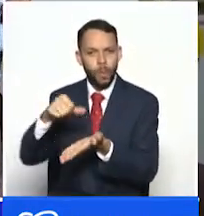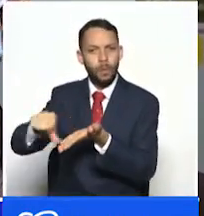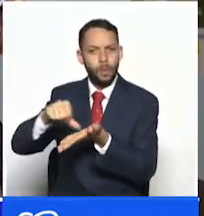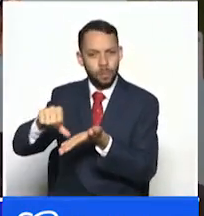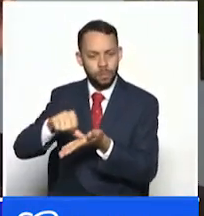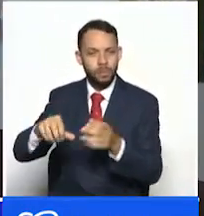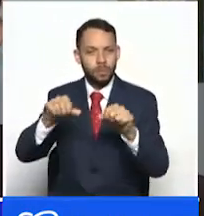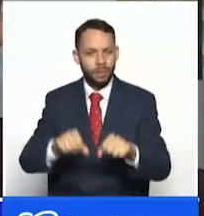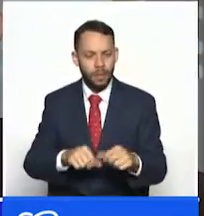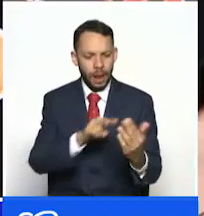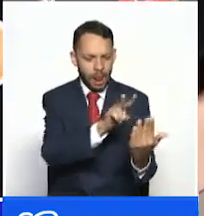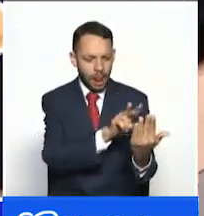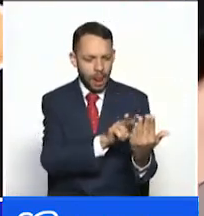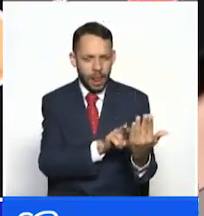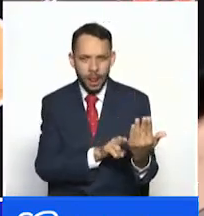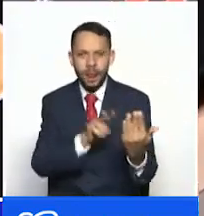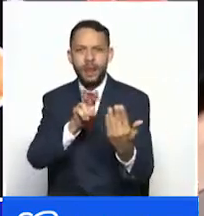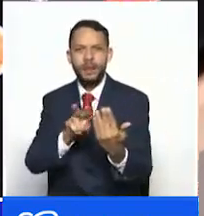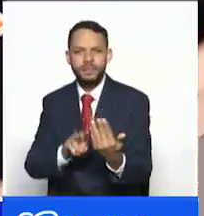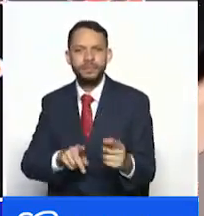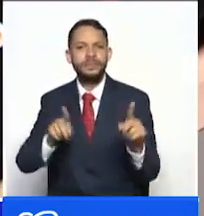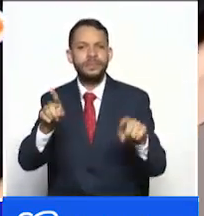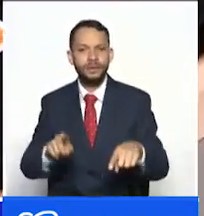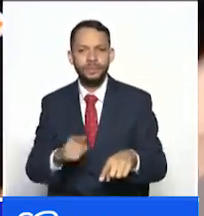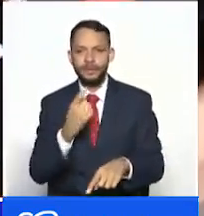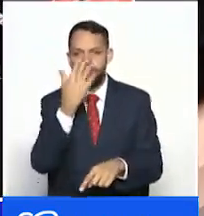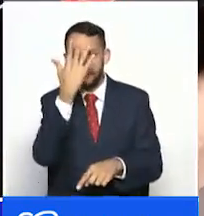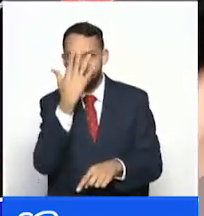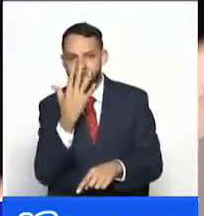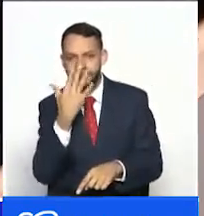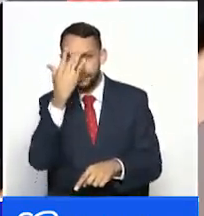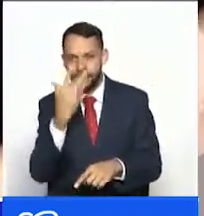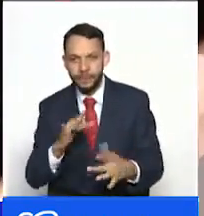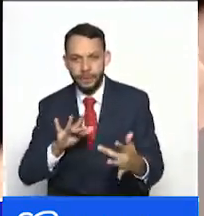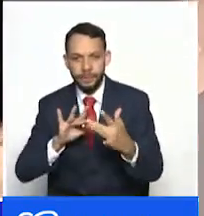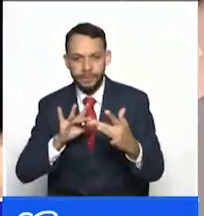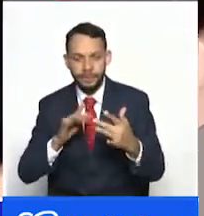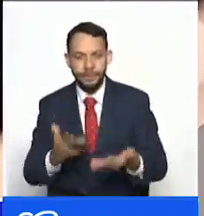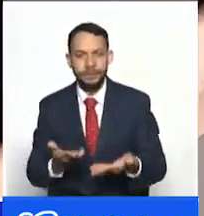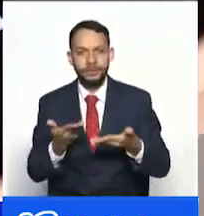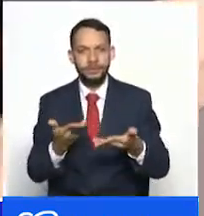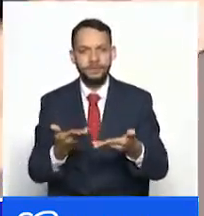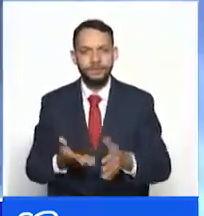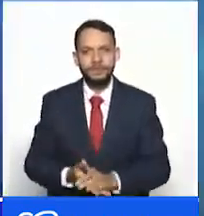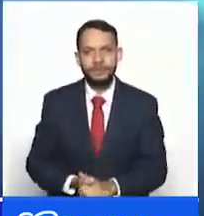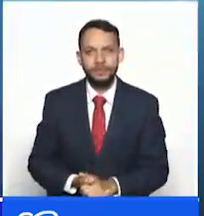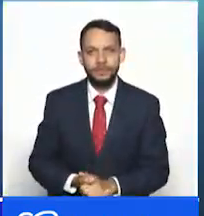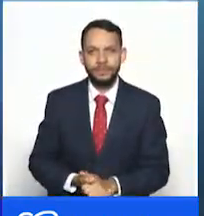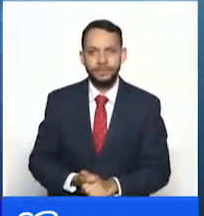trayectoria literaria del autor puede encontrarlo en Facebook como El Legado del Escribano